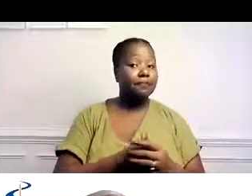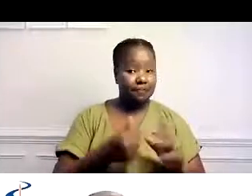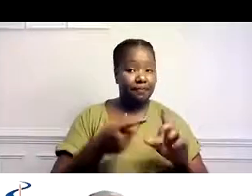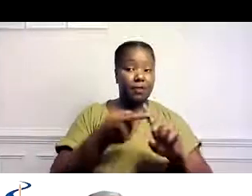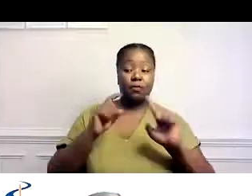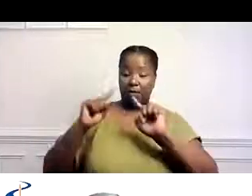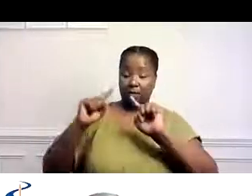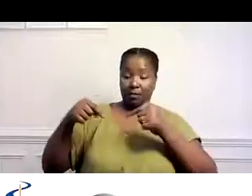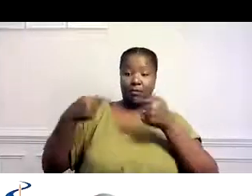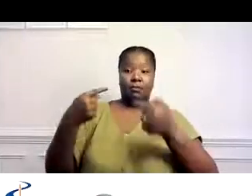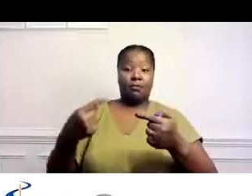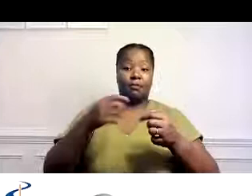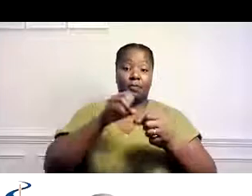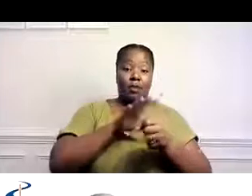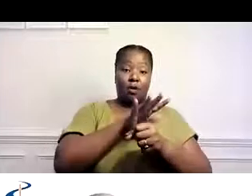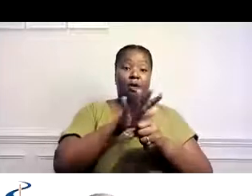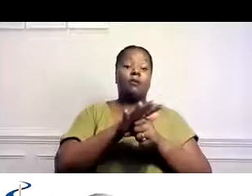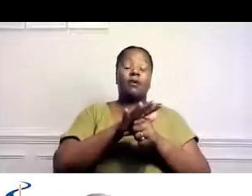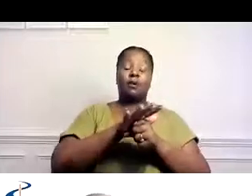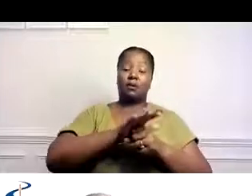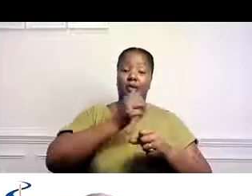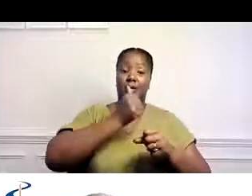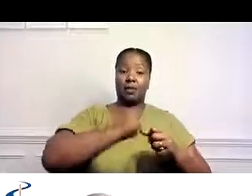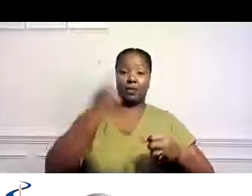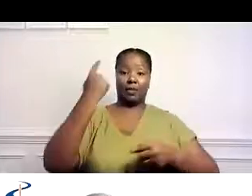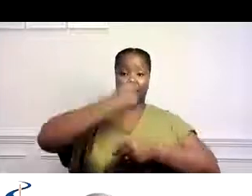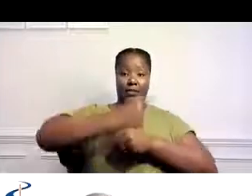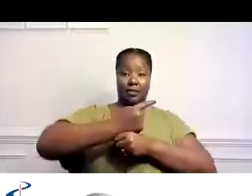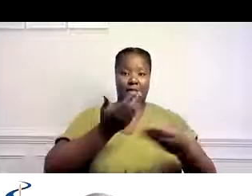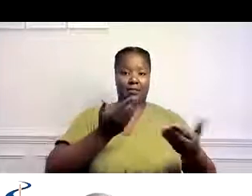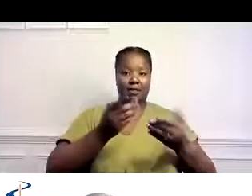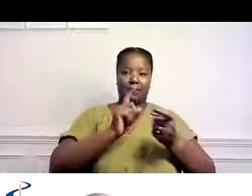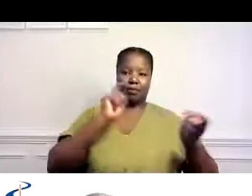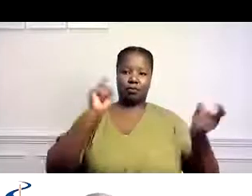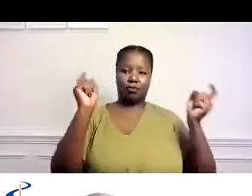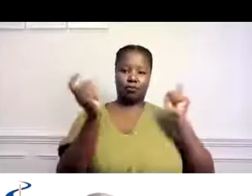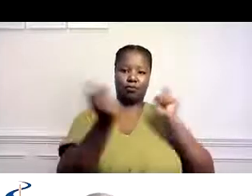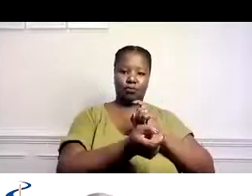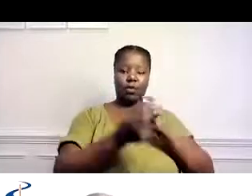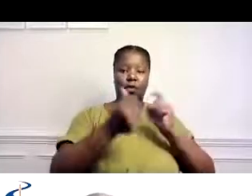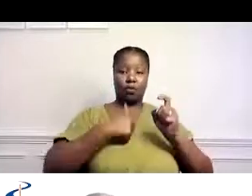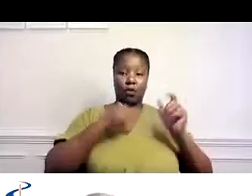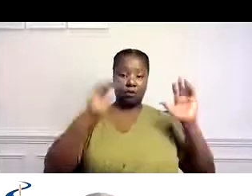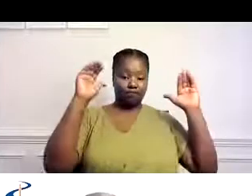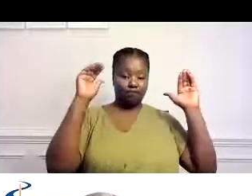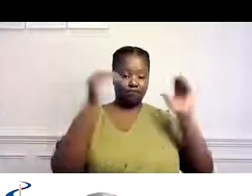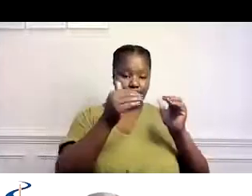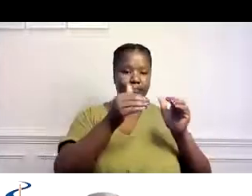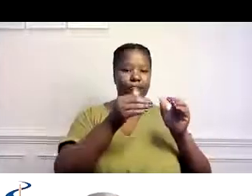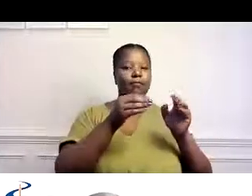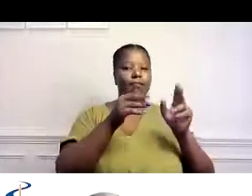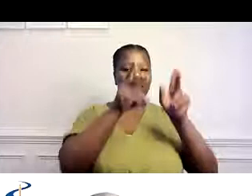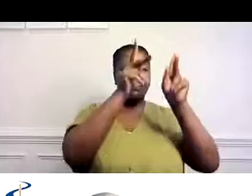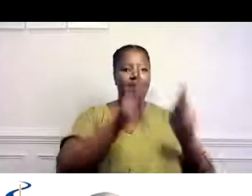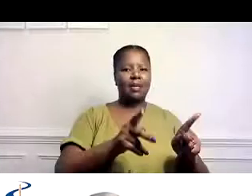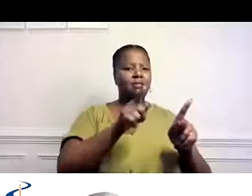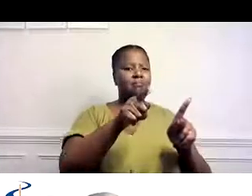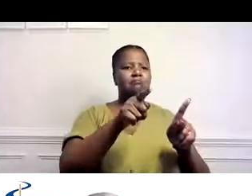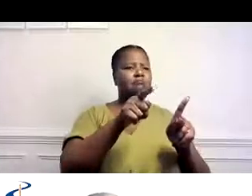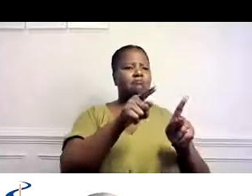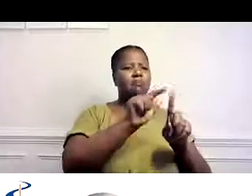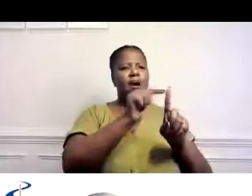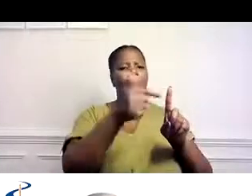Desde COVID, nuestros servicios diarios han sido bastante diferentes. Un abordaje central a la persona se usa para decidir qué servicio